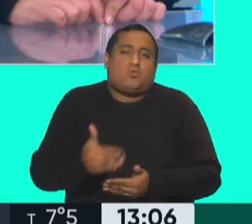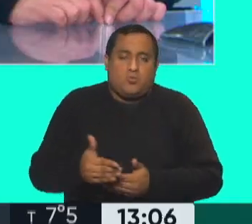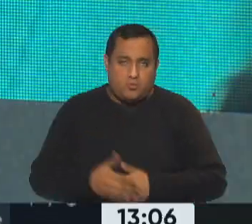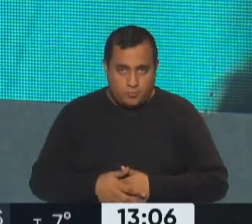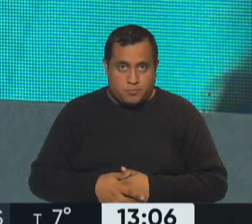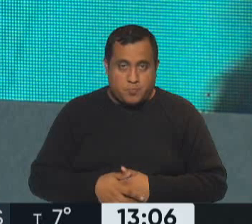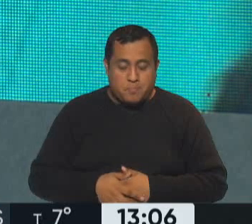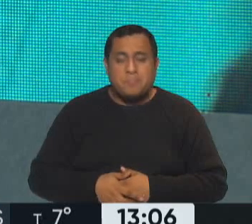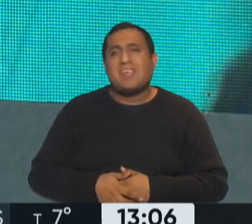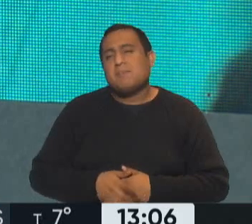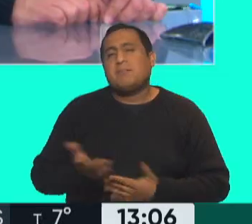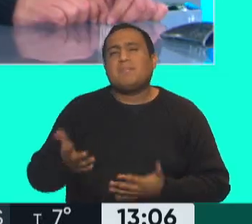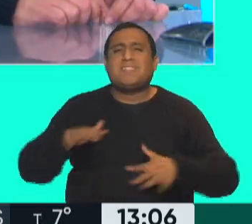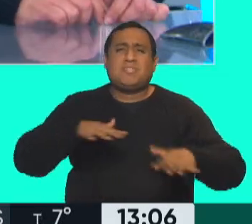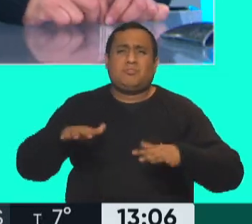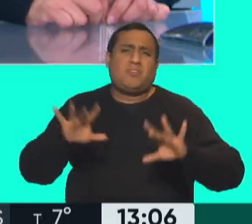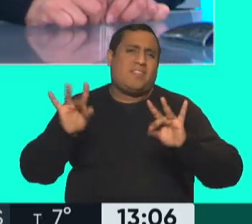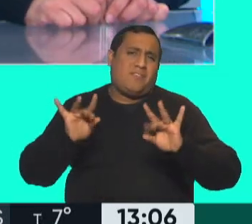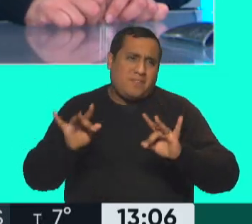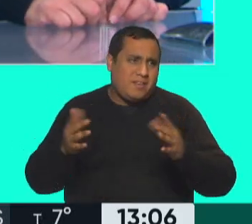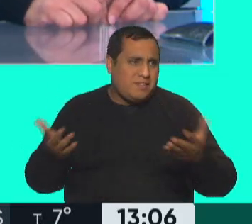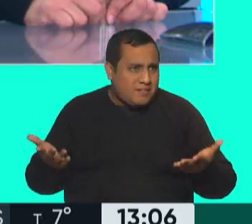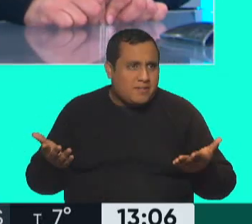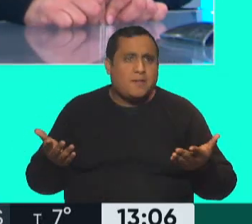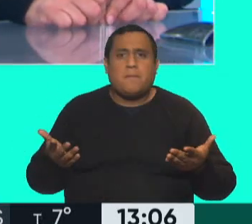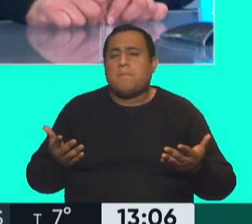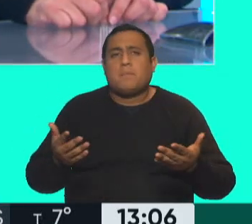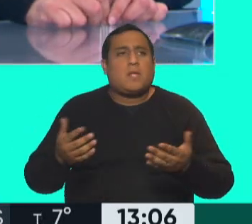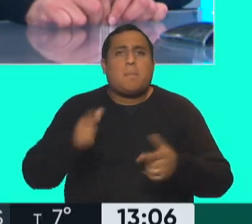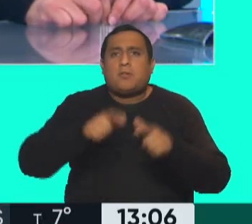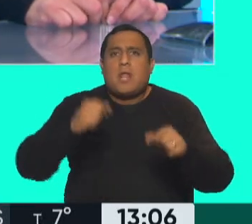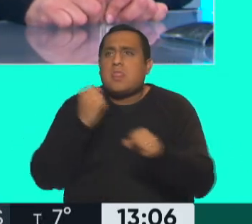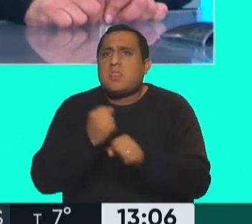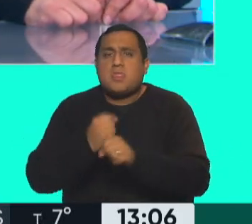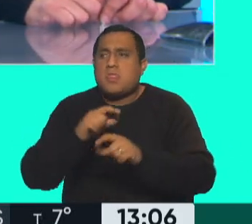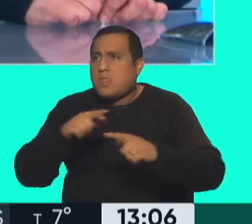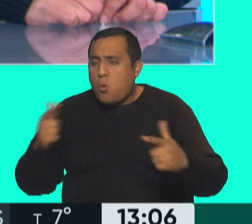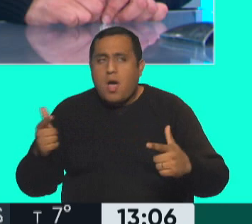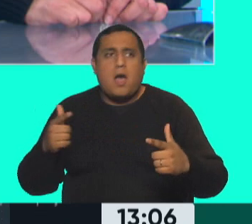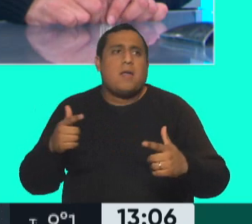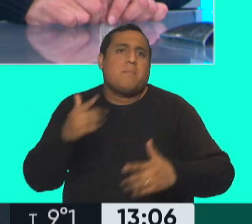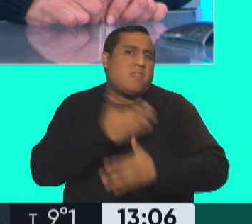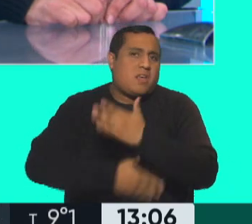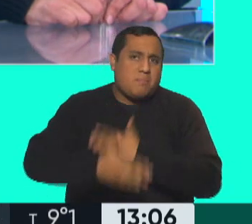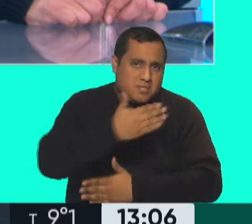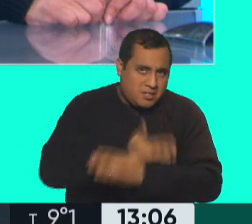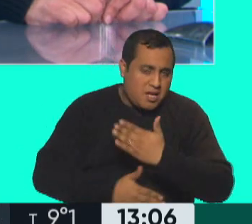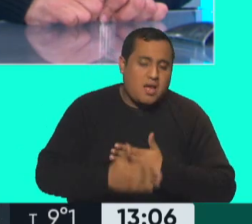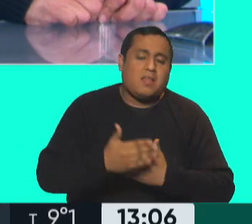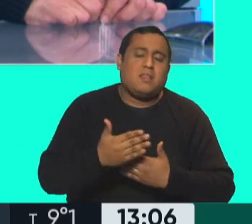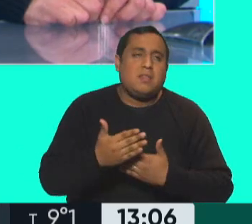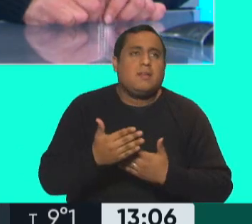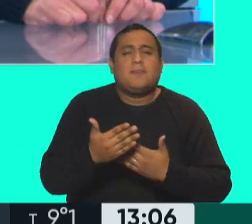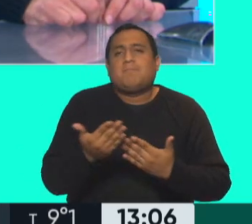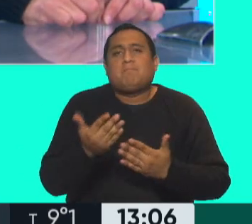Pablo, complicado, de desocupación crónica para las personas con discapacidad, hay gente